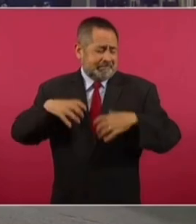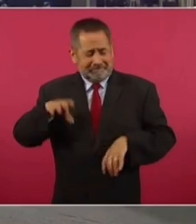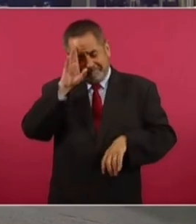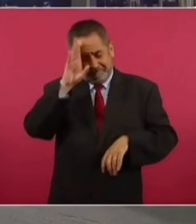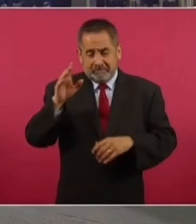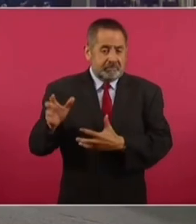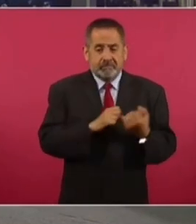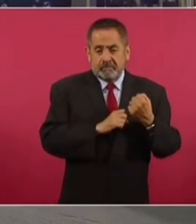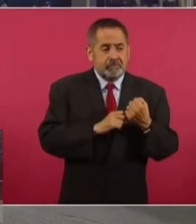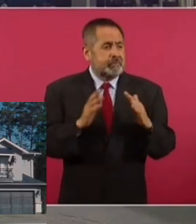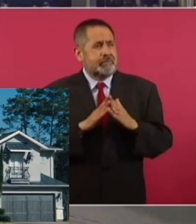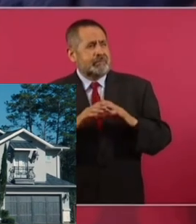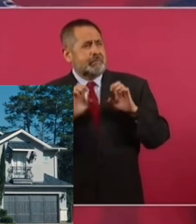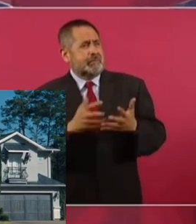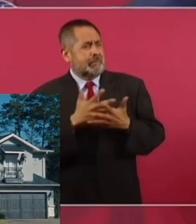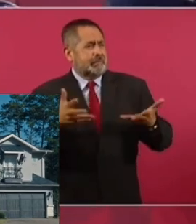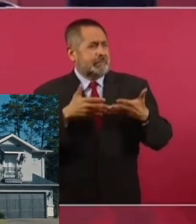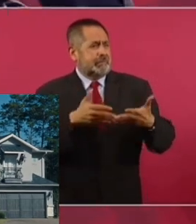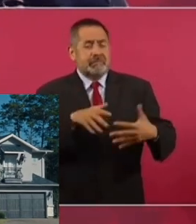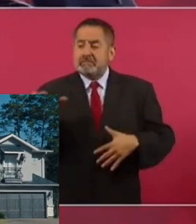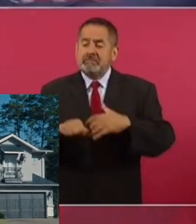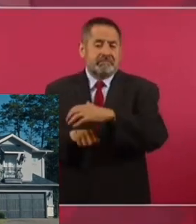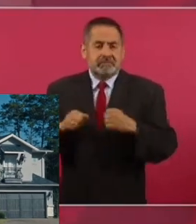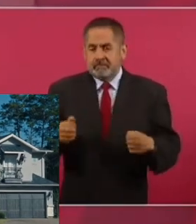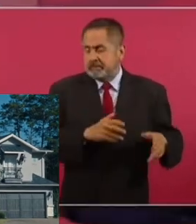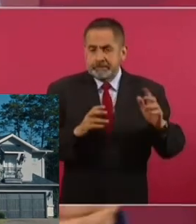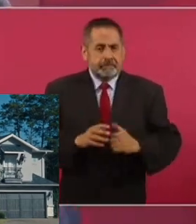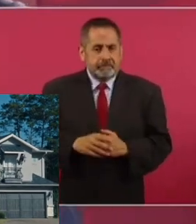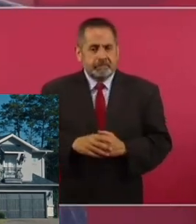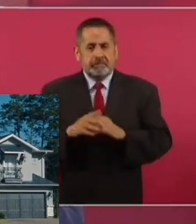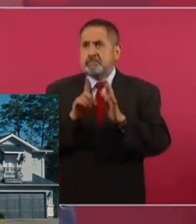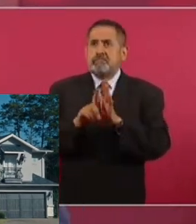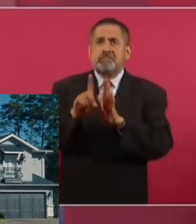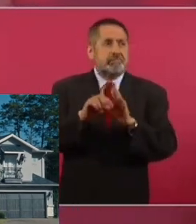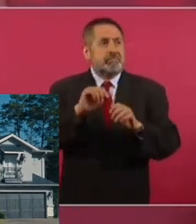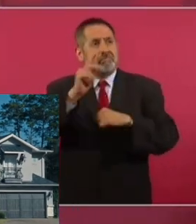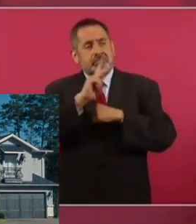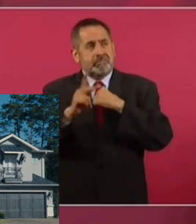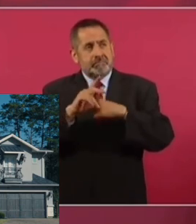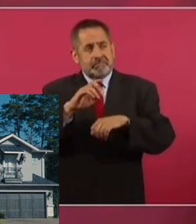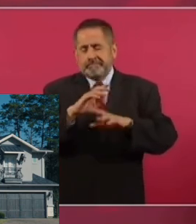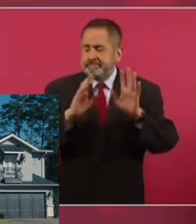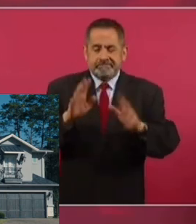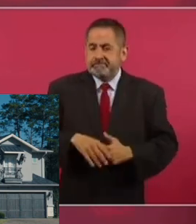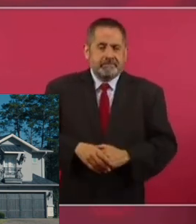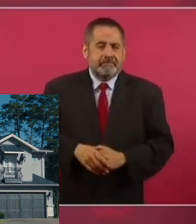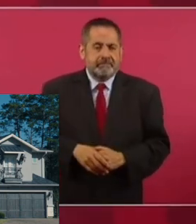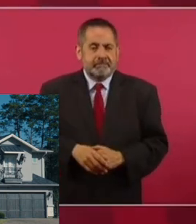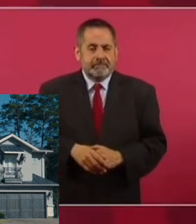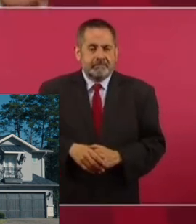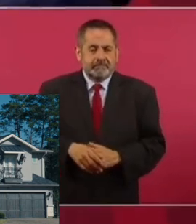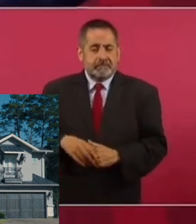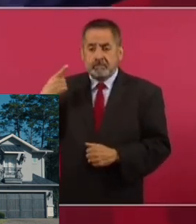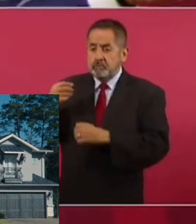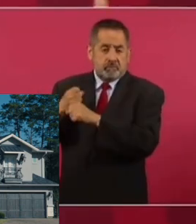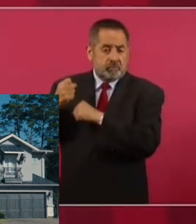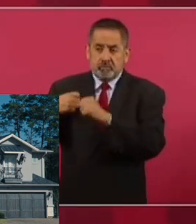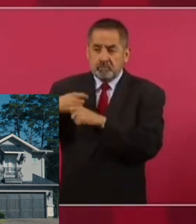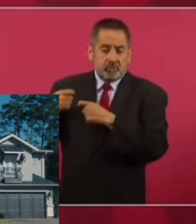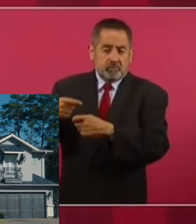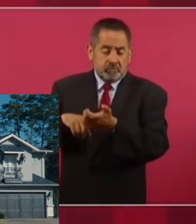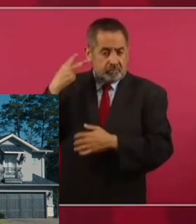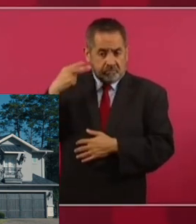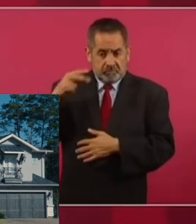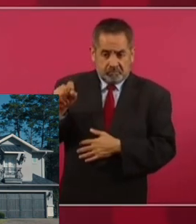mansiones y yates y departamentos en el extranjero durante bastante tiempo.